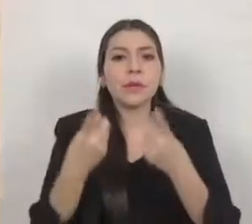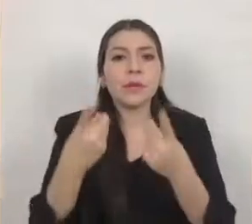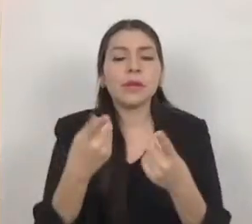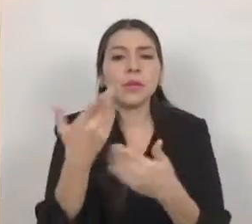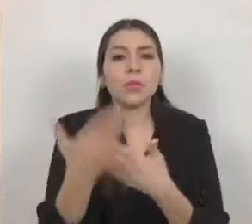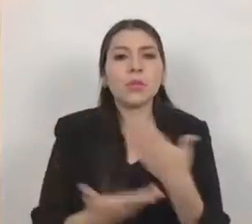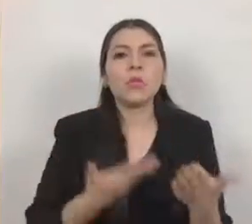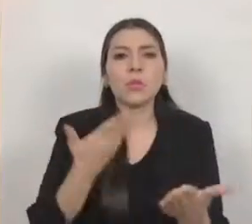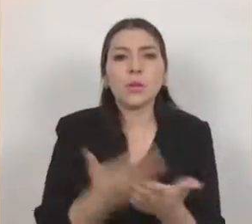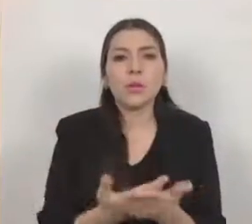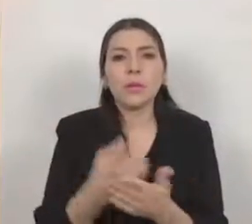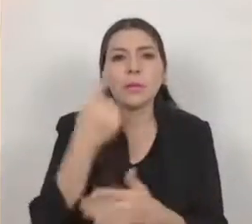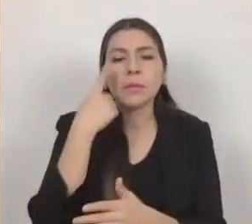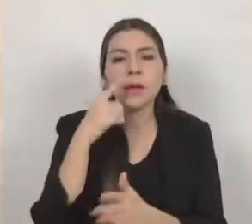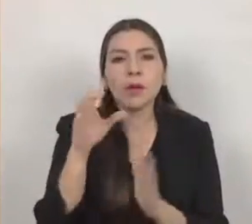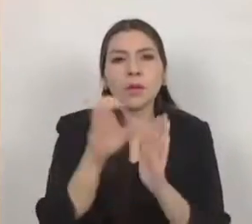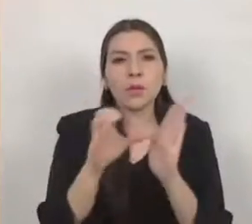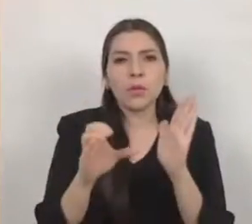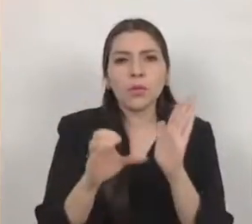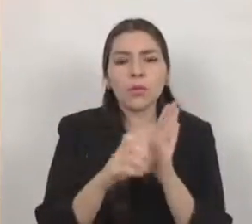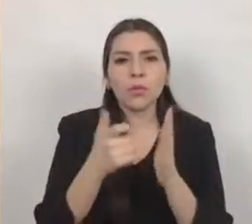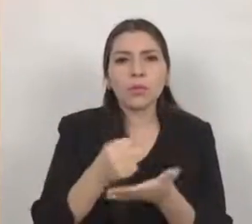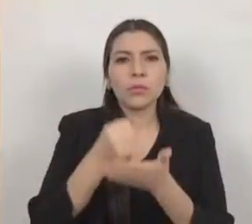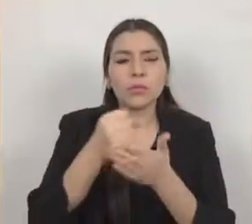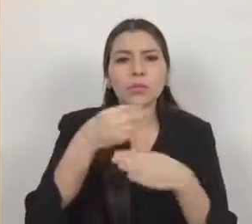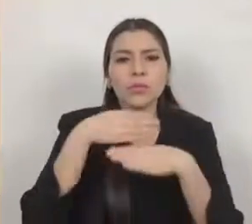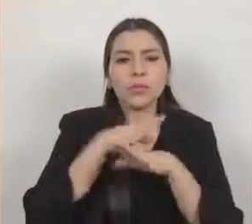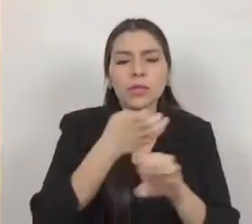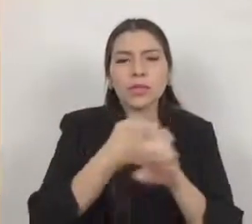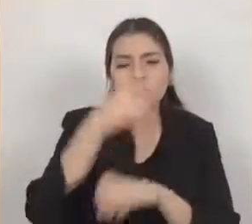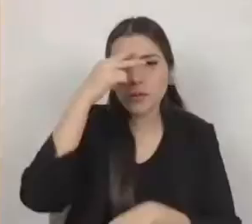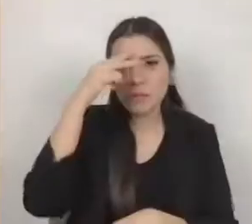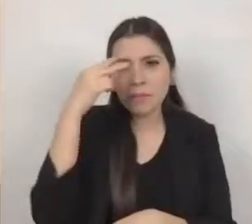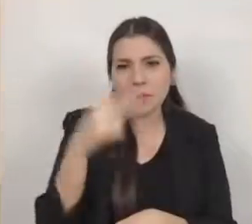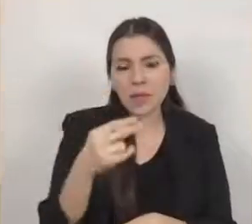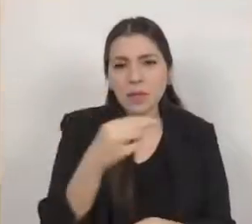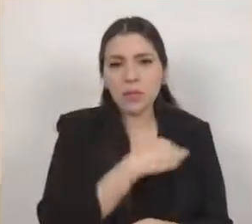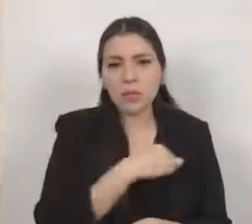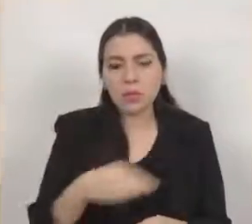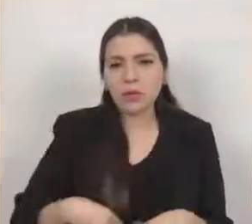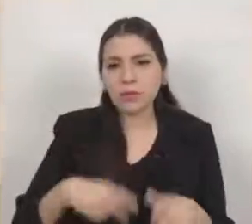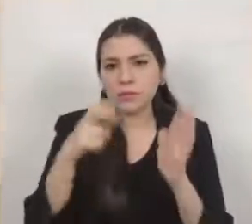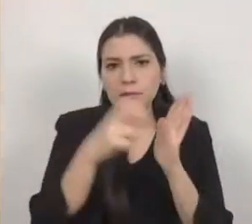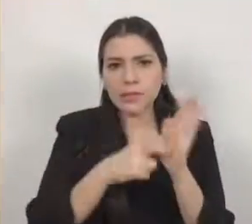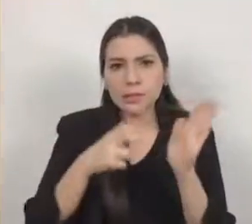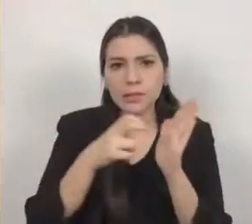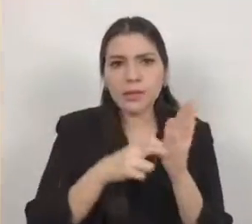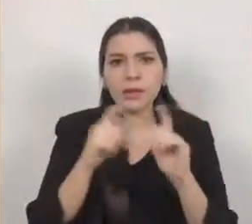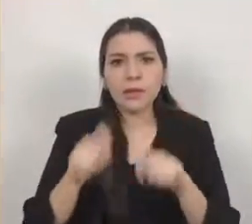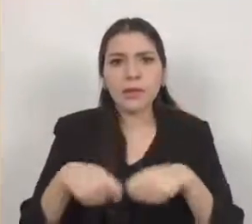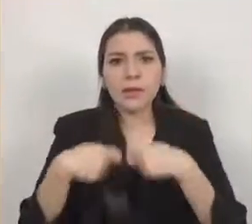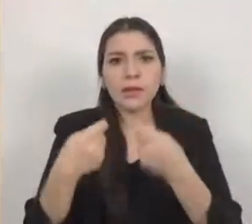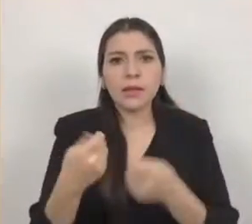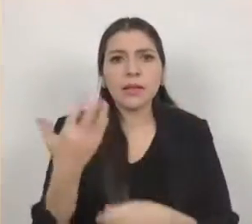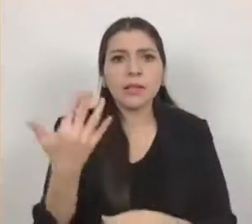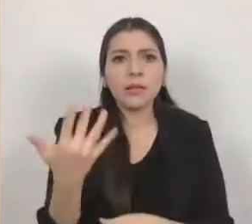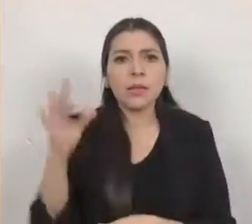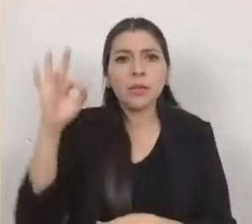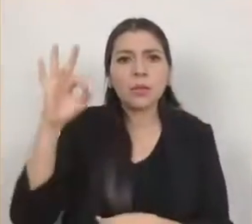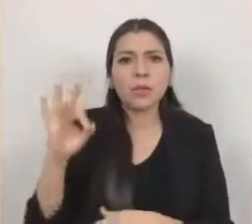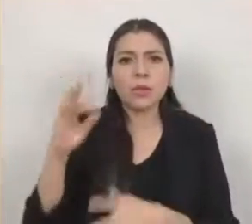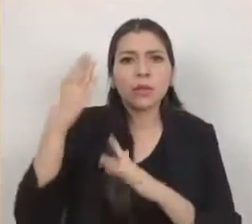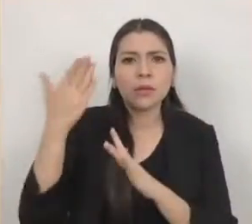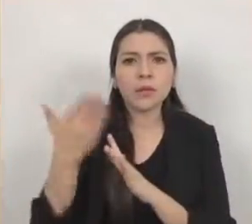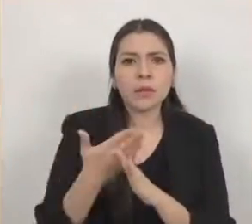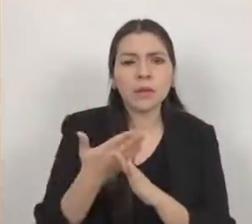reformar el código financiero del estado de méxico y municipios para otorgar el 50 por ciento de descuento en pago